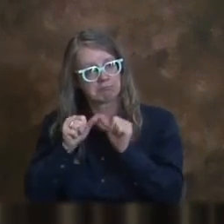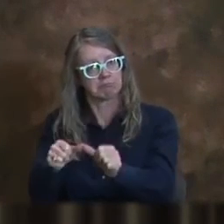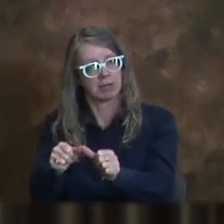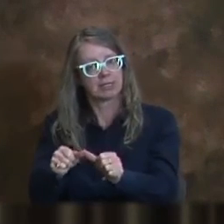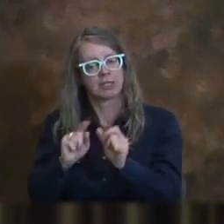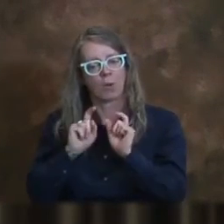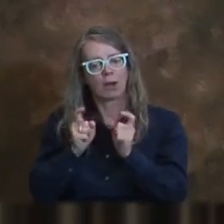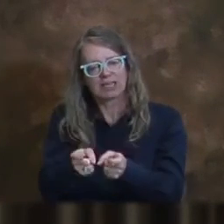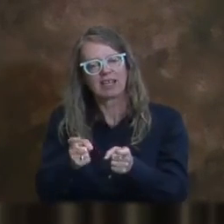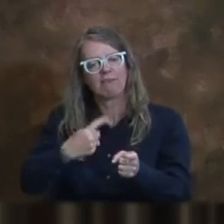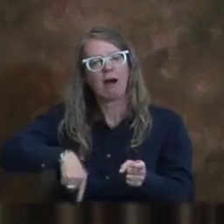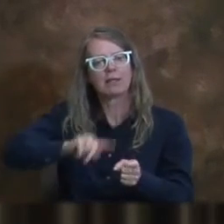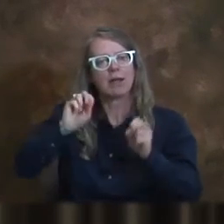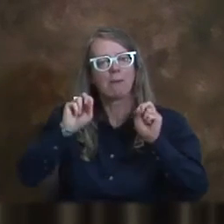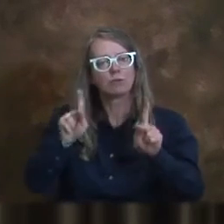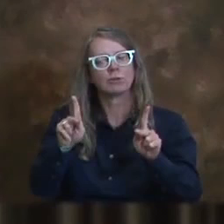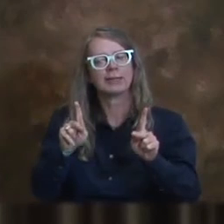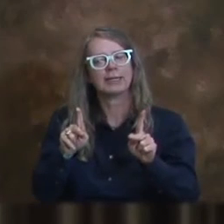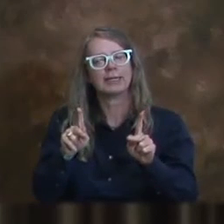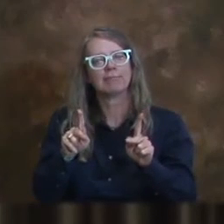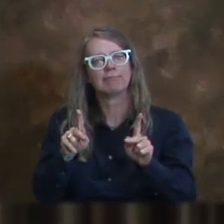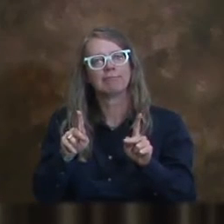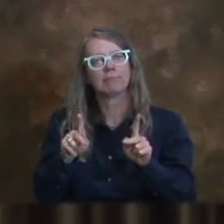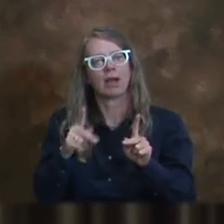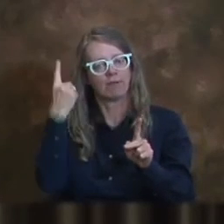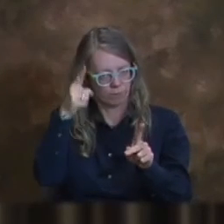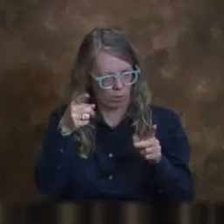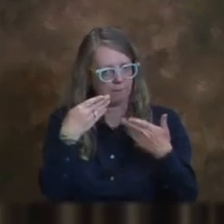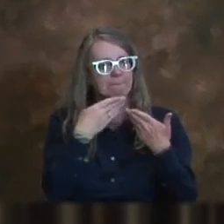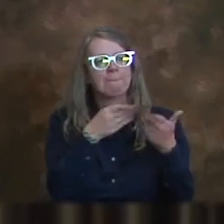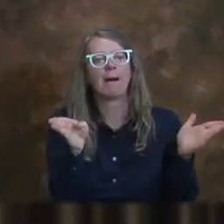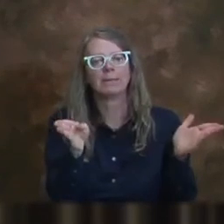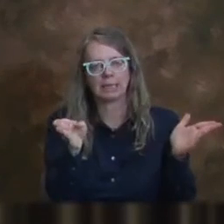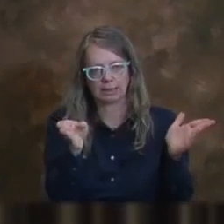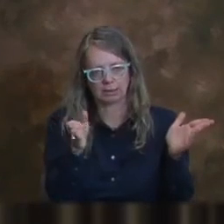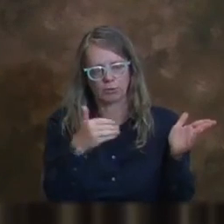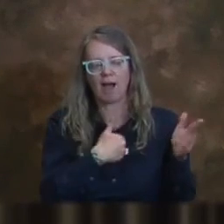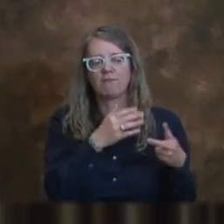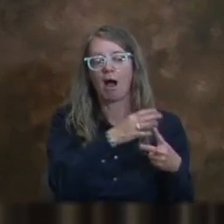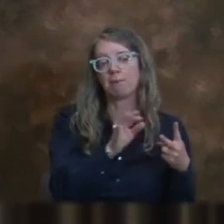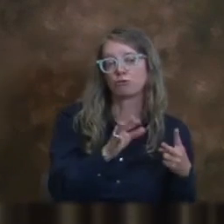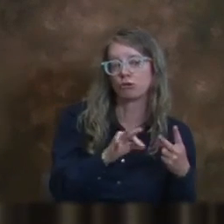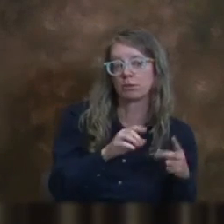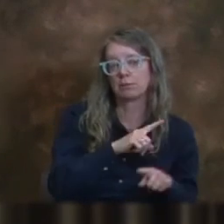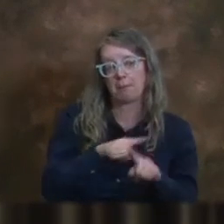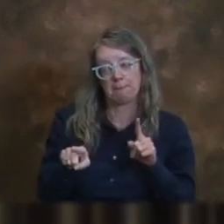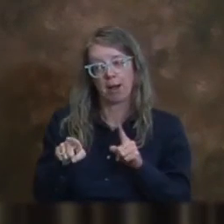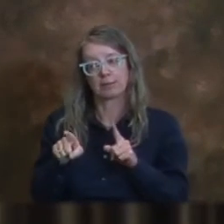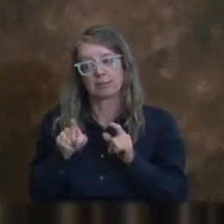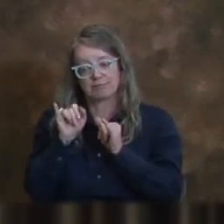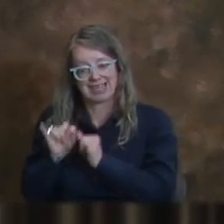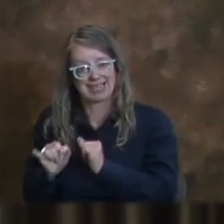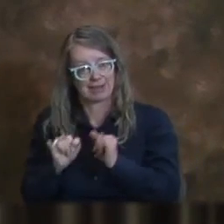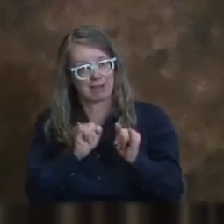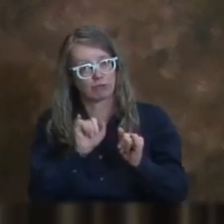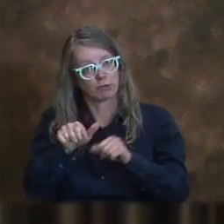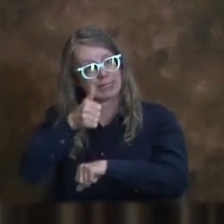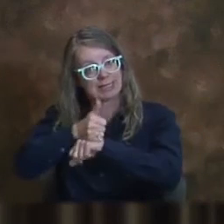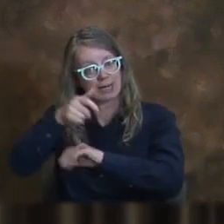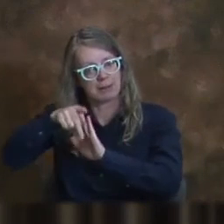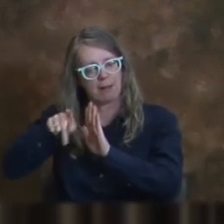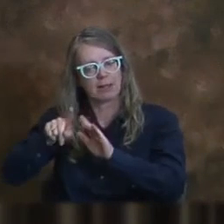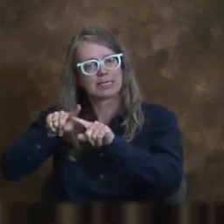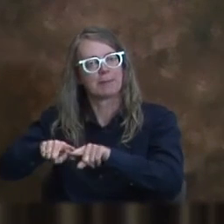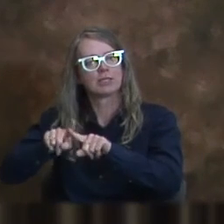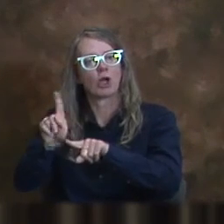oportunidad de sería para el público que tienen la opción, pero individualmente nosotros podemos decidir la política para nuestras